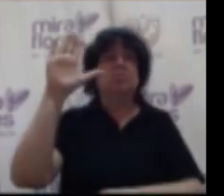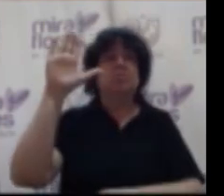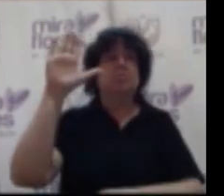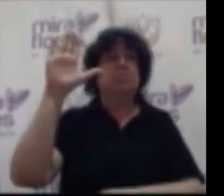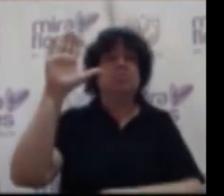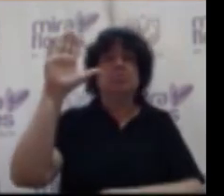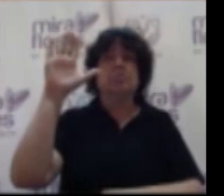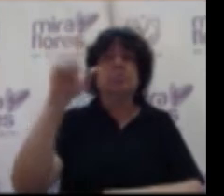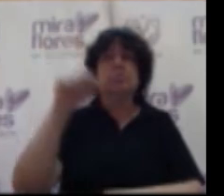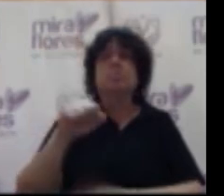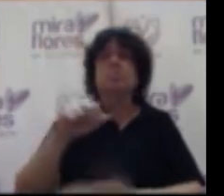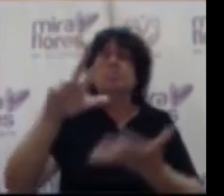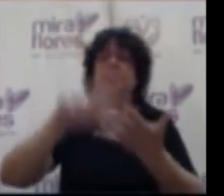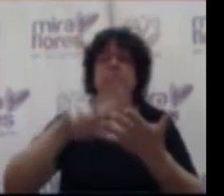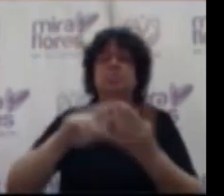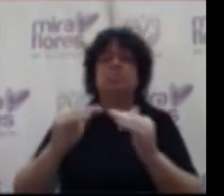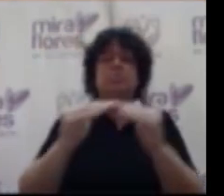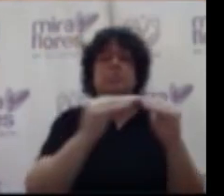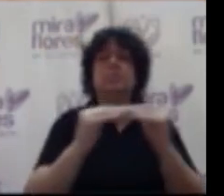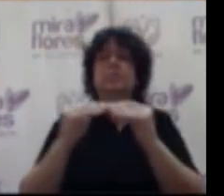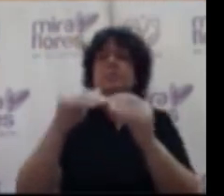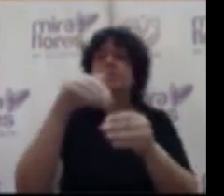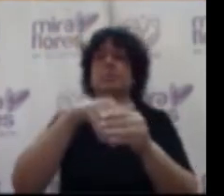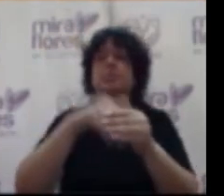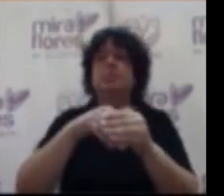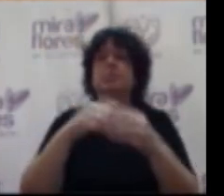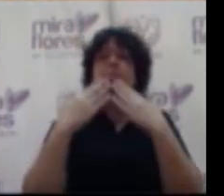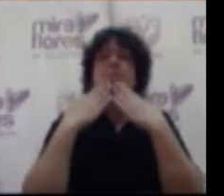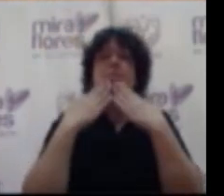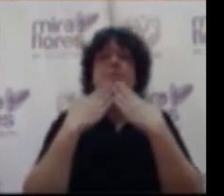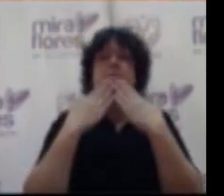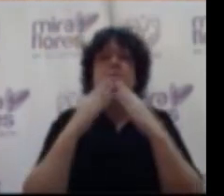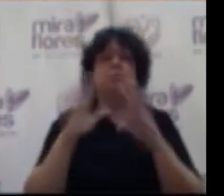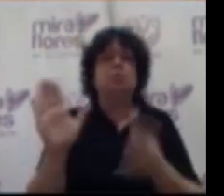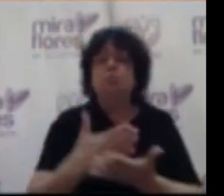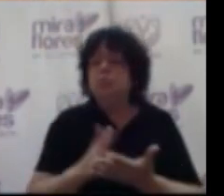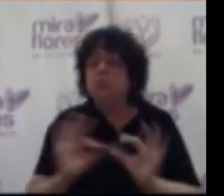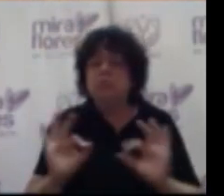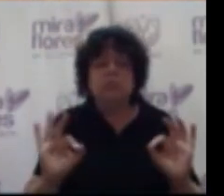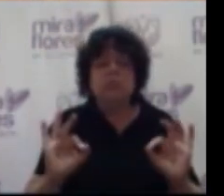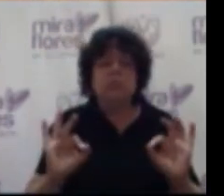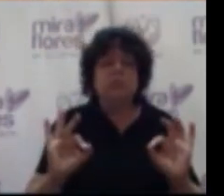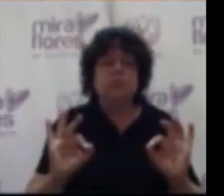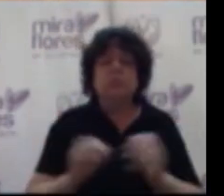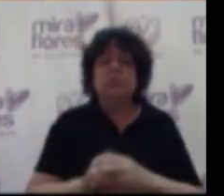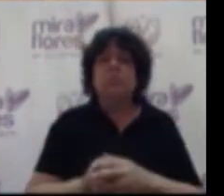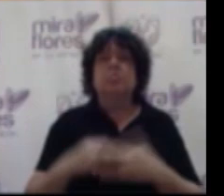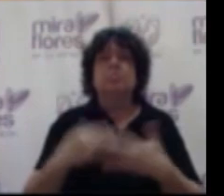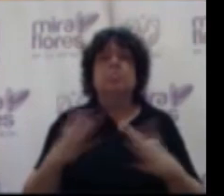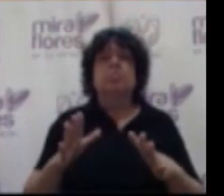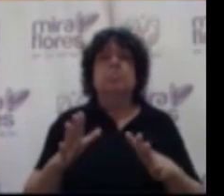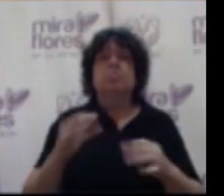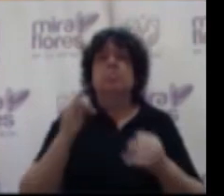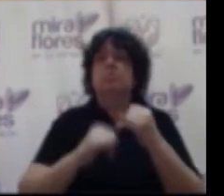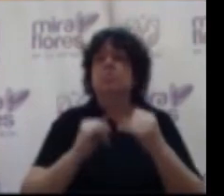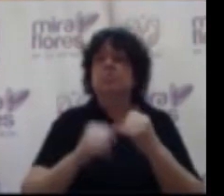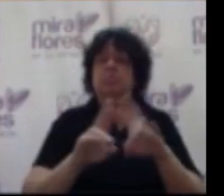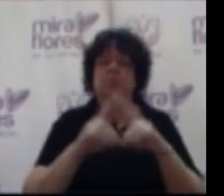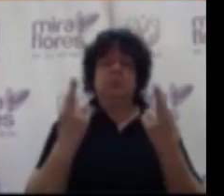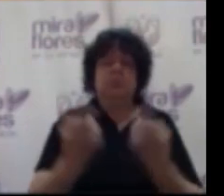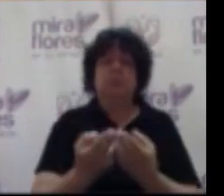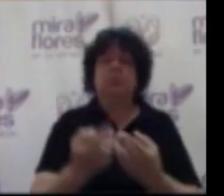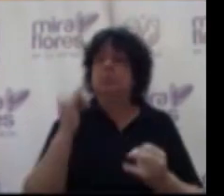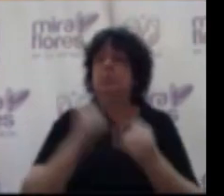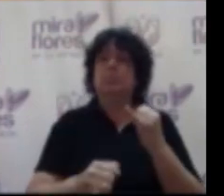conformidad se aprueba por unanimidad de votos muchísimas gracias no teniendo más temas que tratar vamos a proceder a